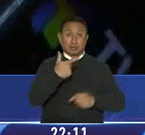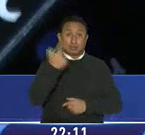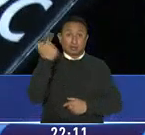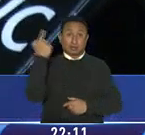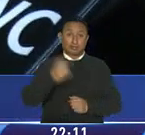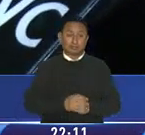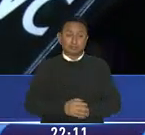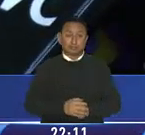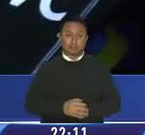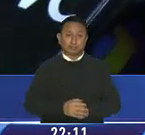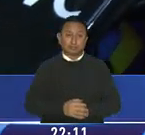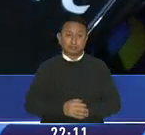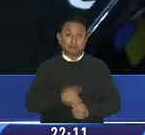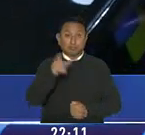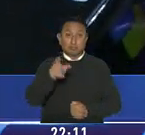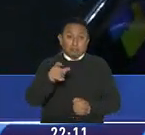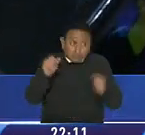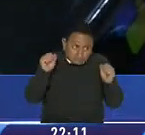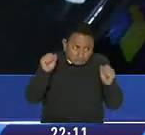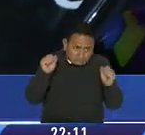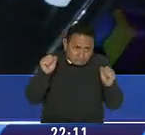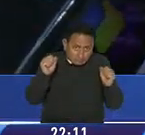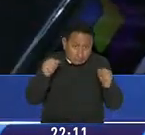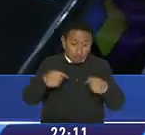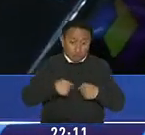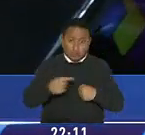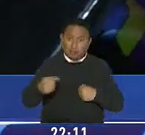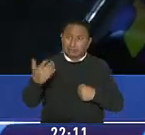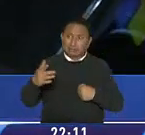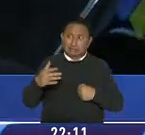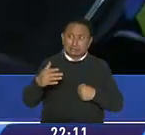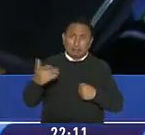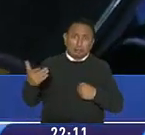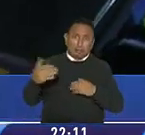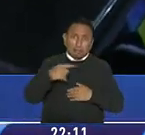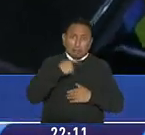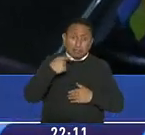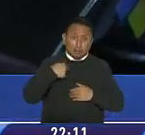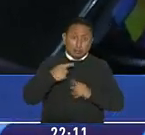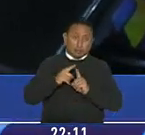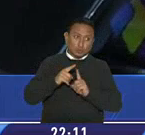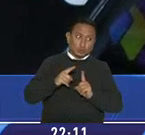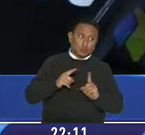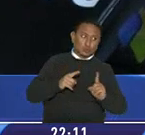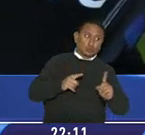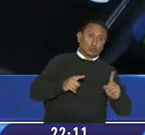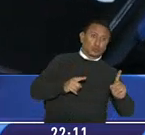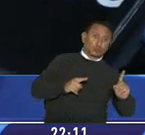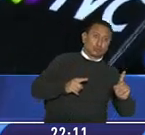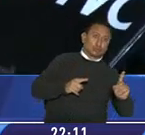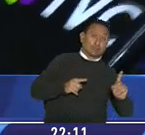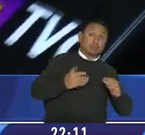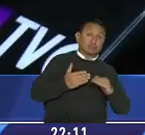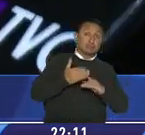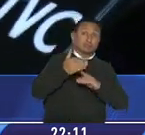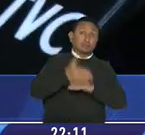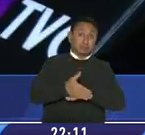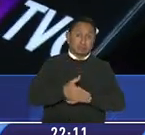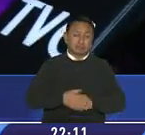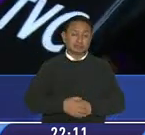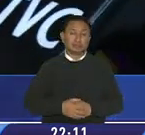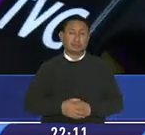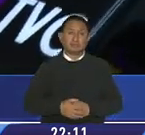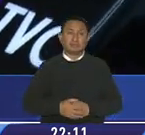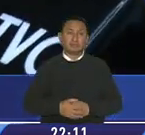y solo vi que se tendió al piso. Yo dije, ya lo mataron. Traté de alejarme del lugar y más adelante dice que